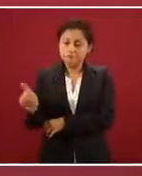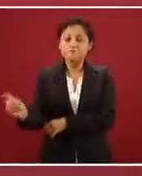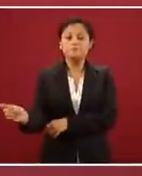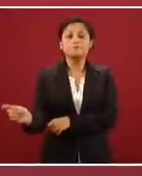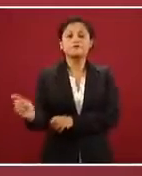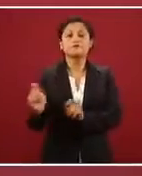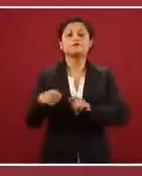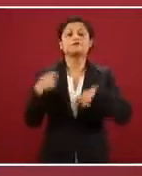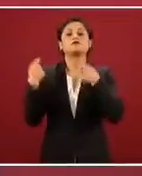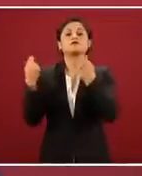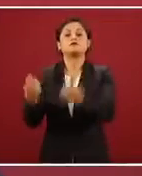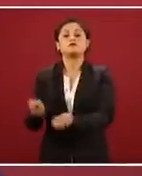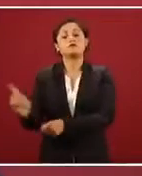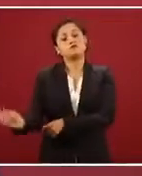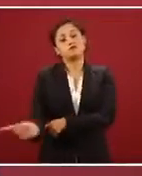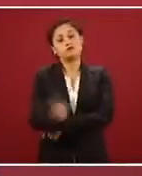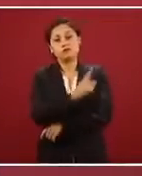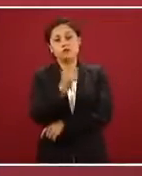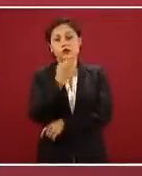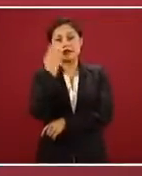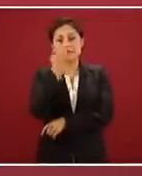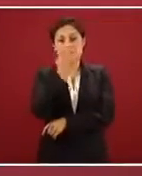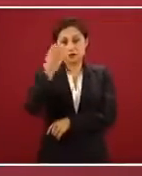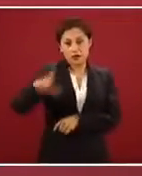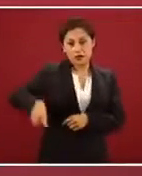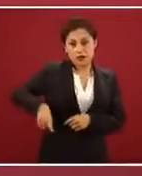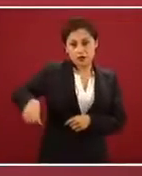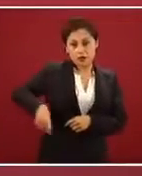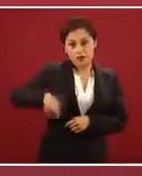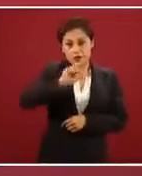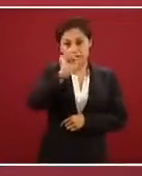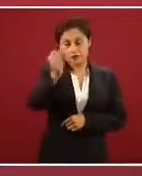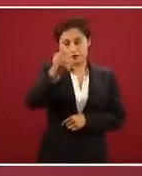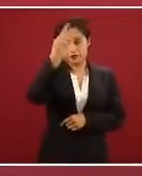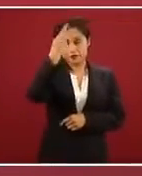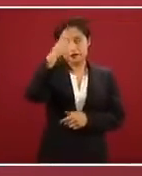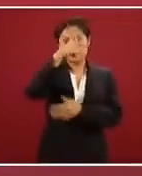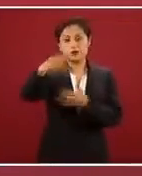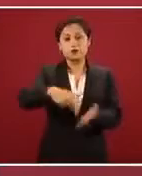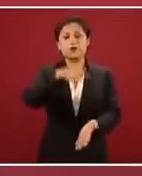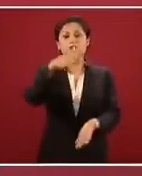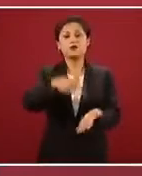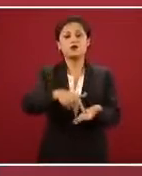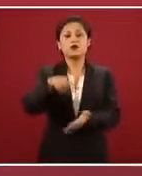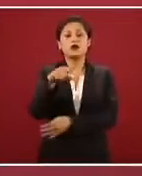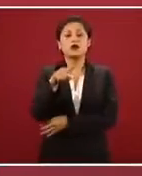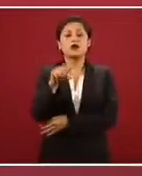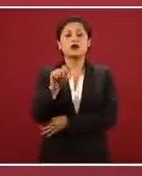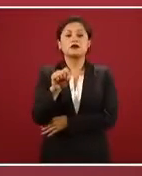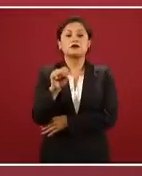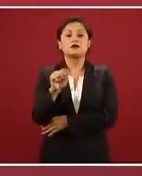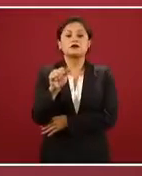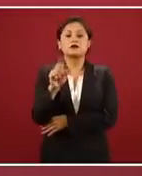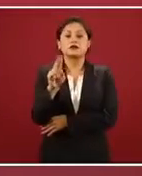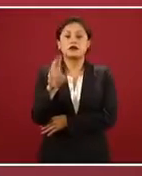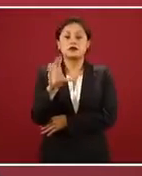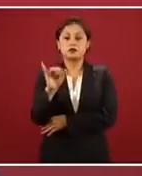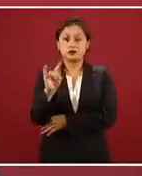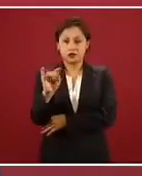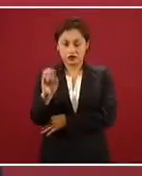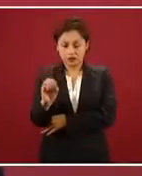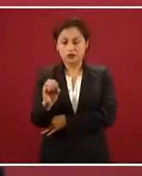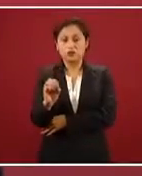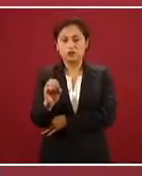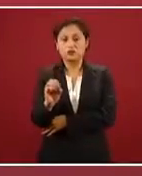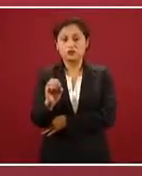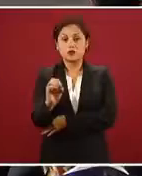en la primaria rural Potosina Cuauhtémoc, de un lugar llamado Saucito, los primeros libros de